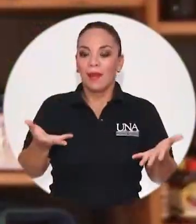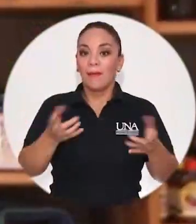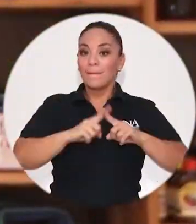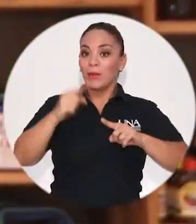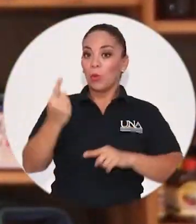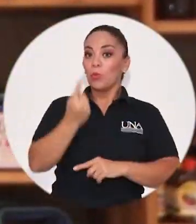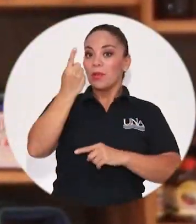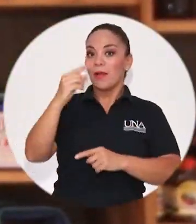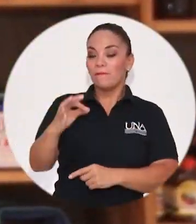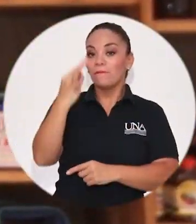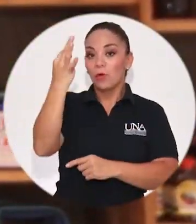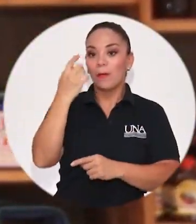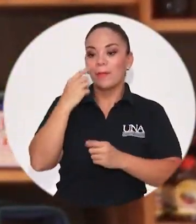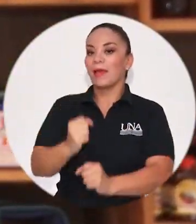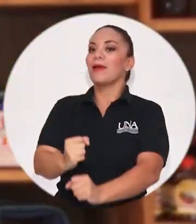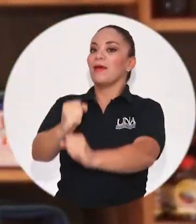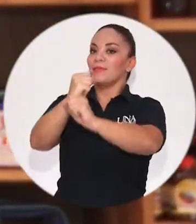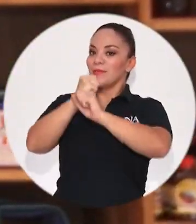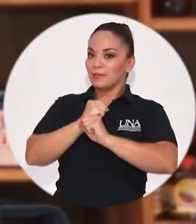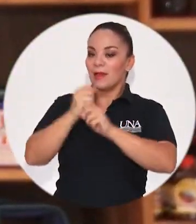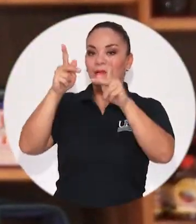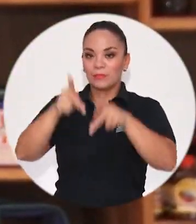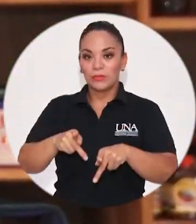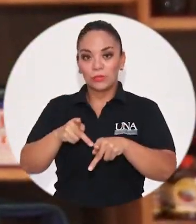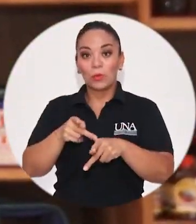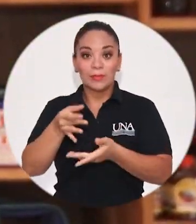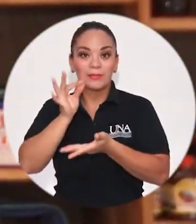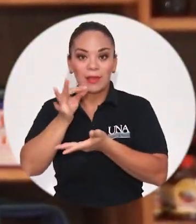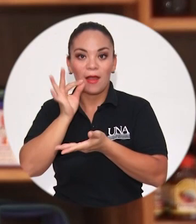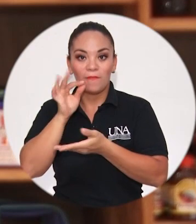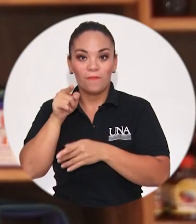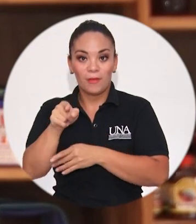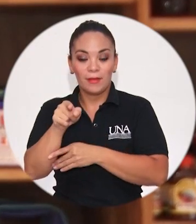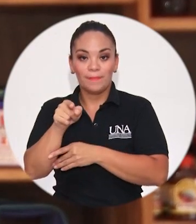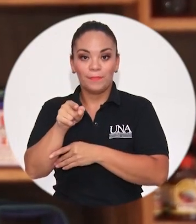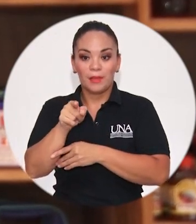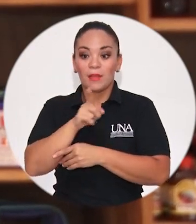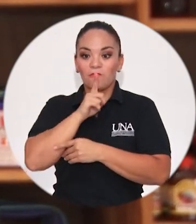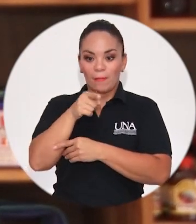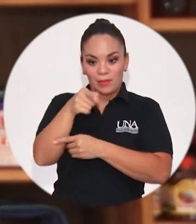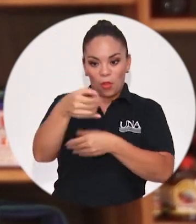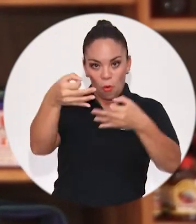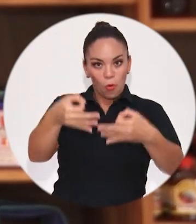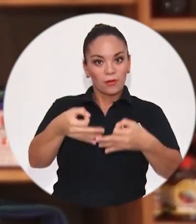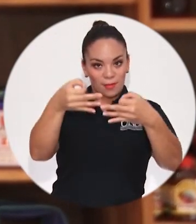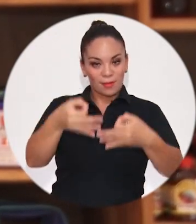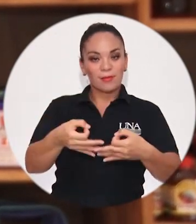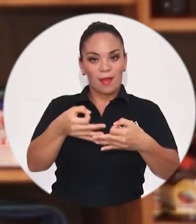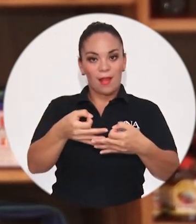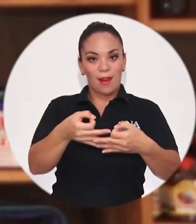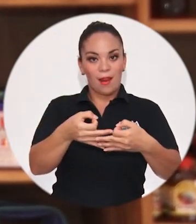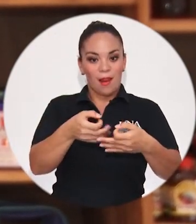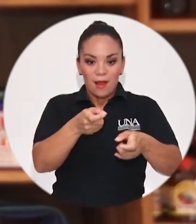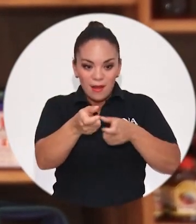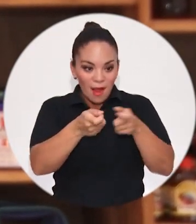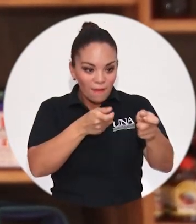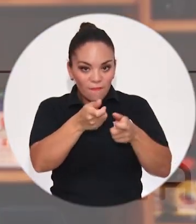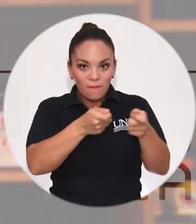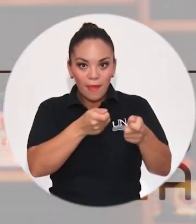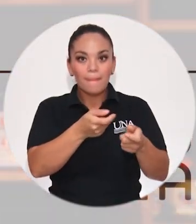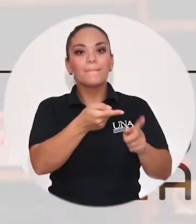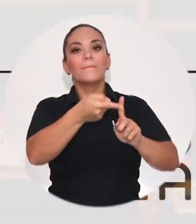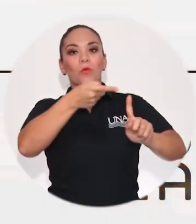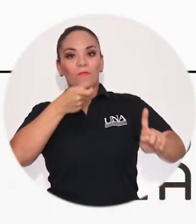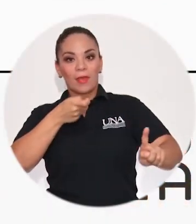conscientes de que la región produce un café de altísima calidad, que es ya una tradición, que tiene